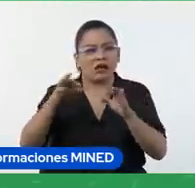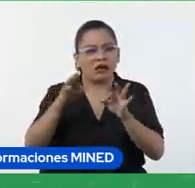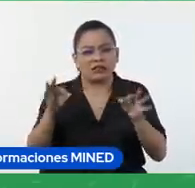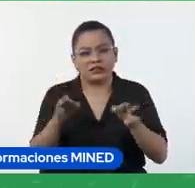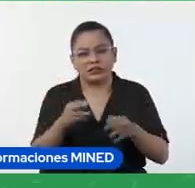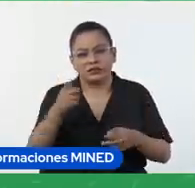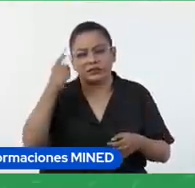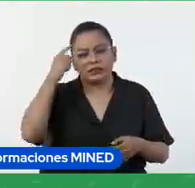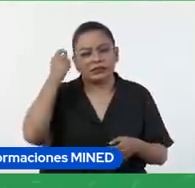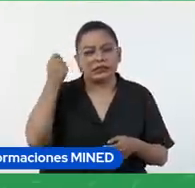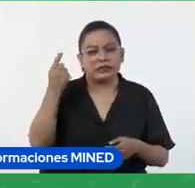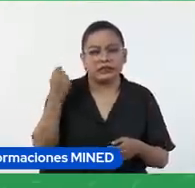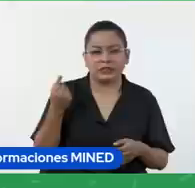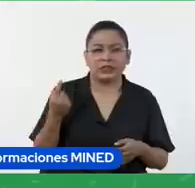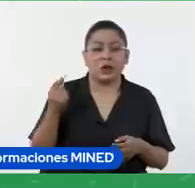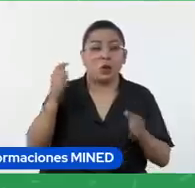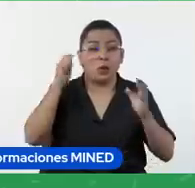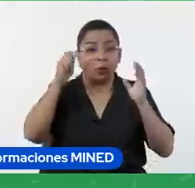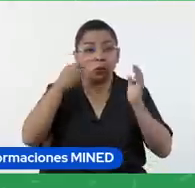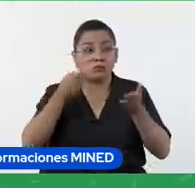reflexiones tal vez un video